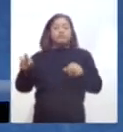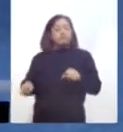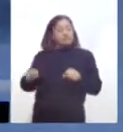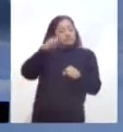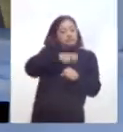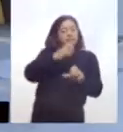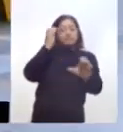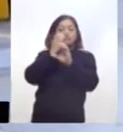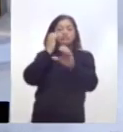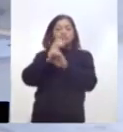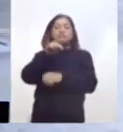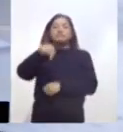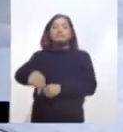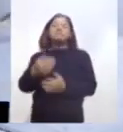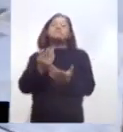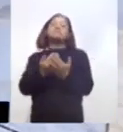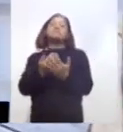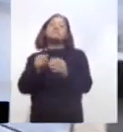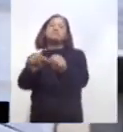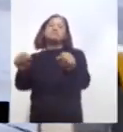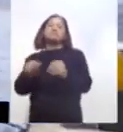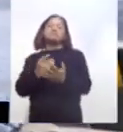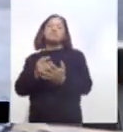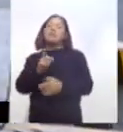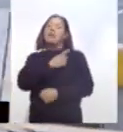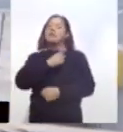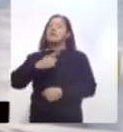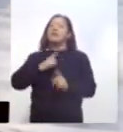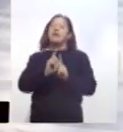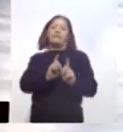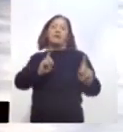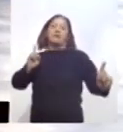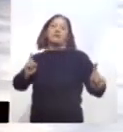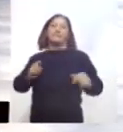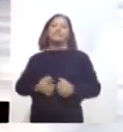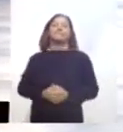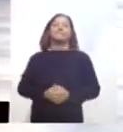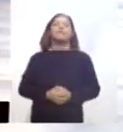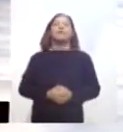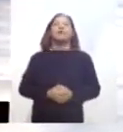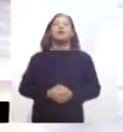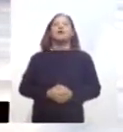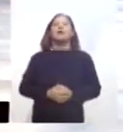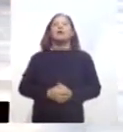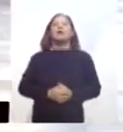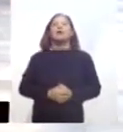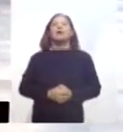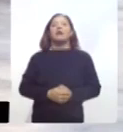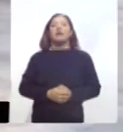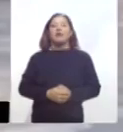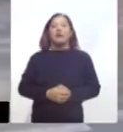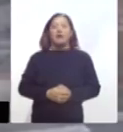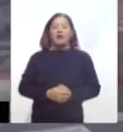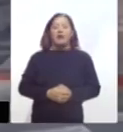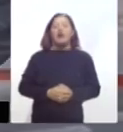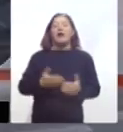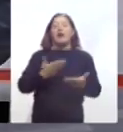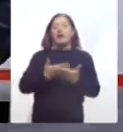permanecen en la sala de espera deben aplicar la sana distancia. Con información de Altagracia Corona, Ahora Noticias.